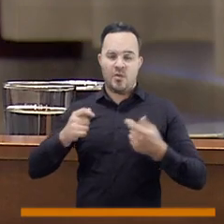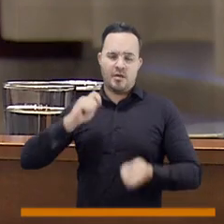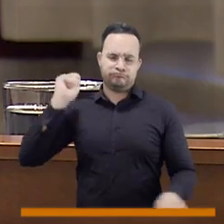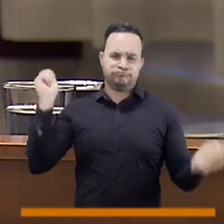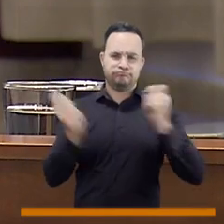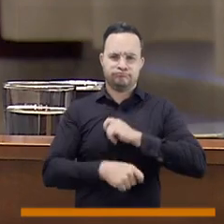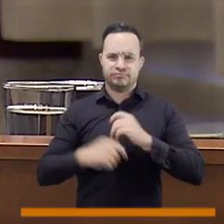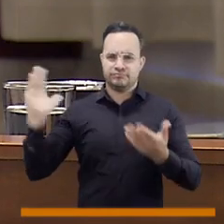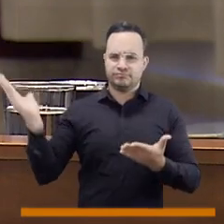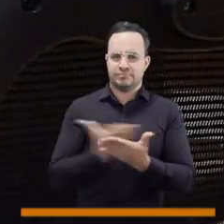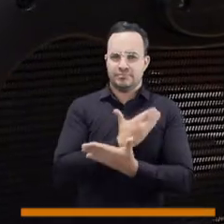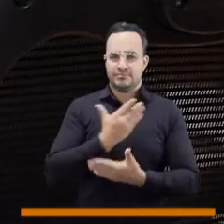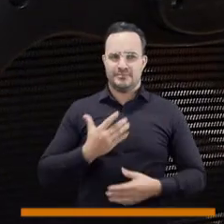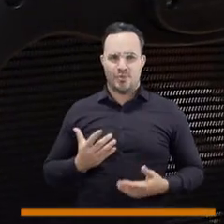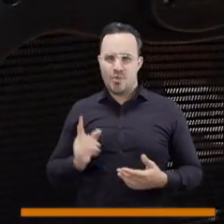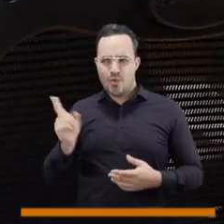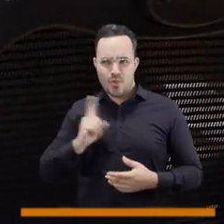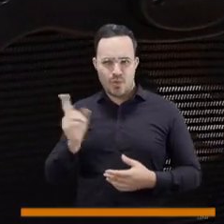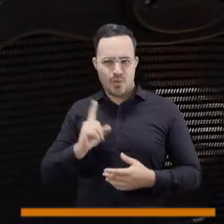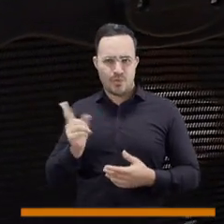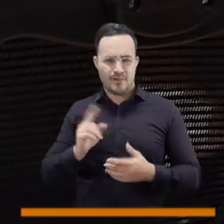el sistema, para acabar con el sistema.